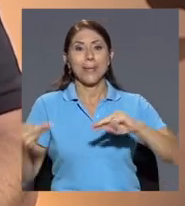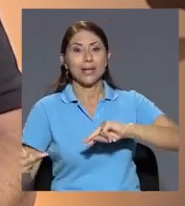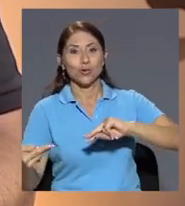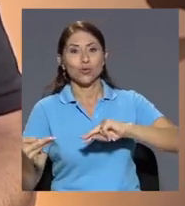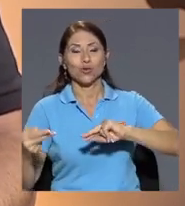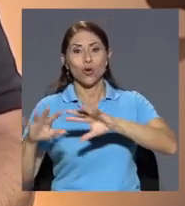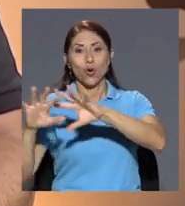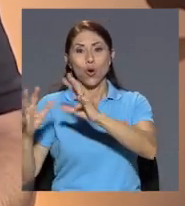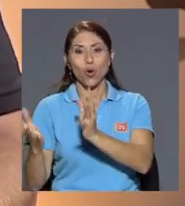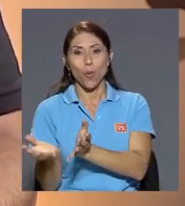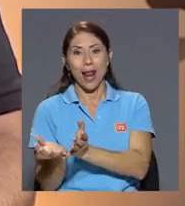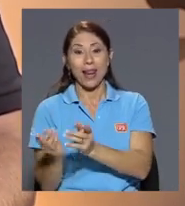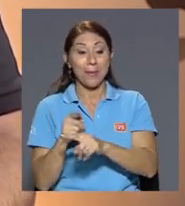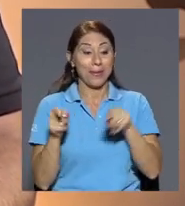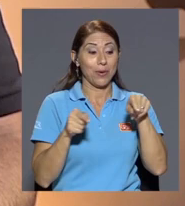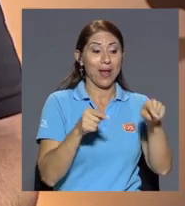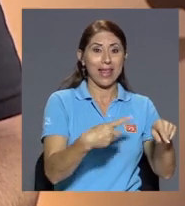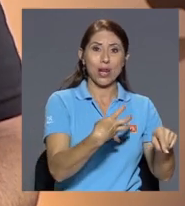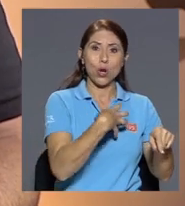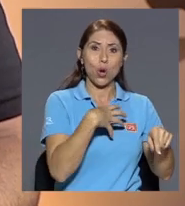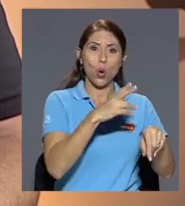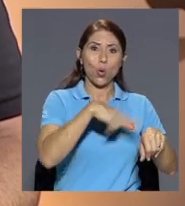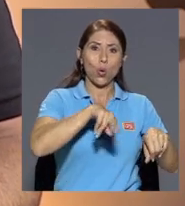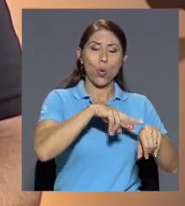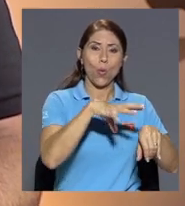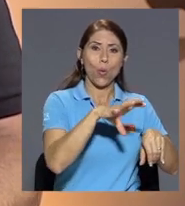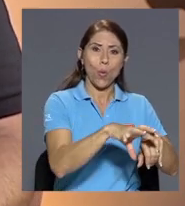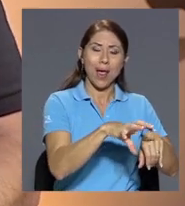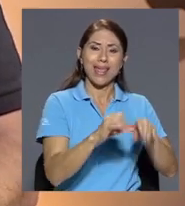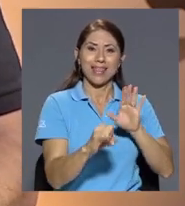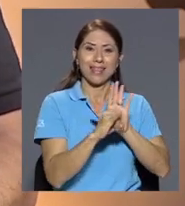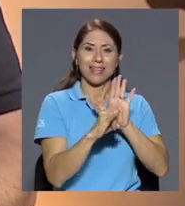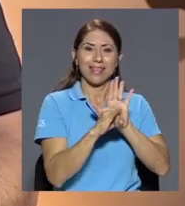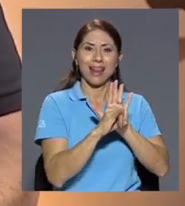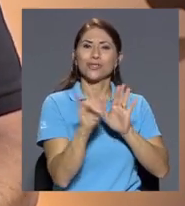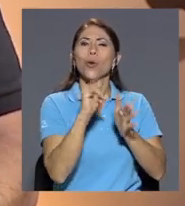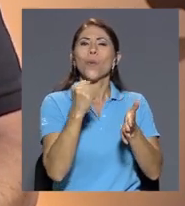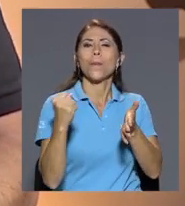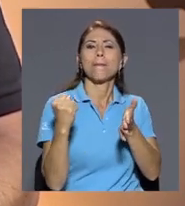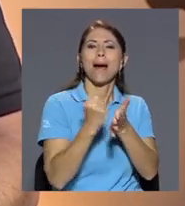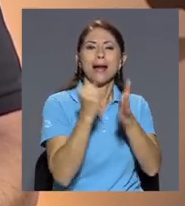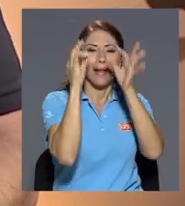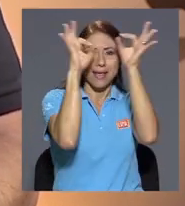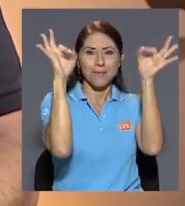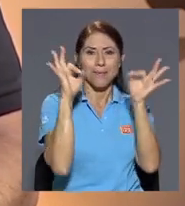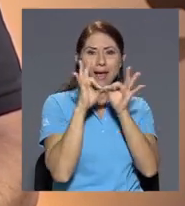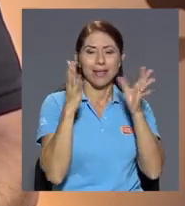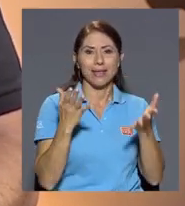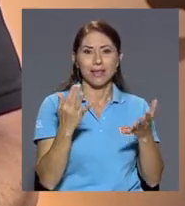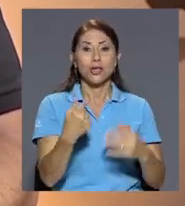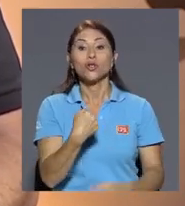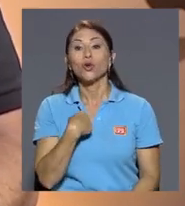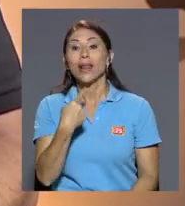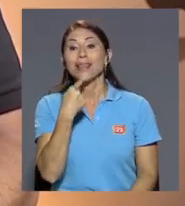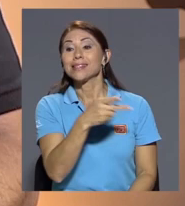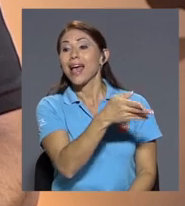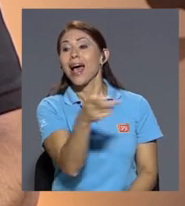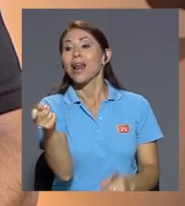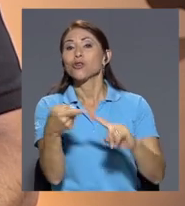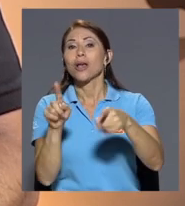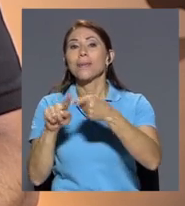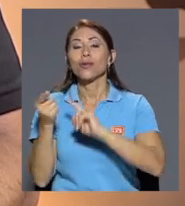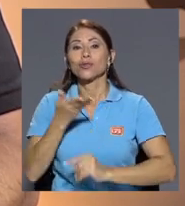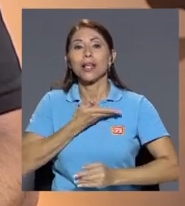convierte en elementos identitarios que se convierten de repente en la imagen marca de las ciudades yo les decía a los compañeros a los amigos de mercado que porque de